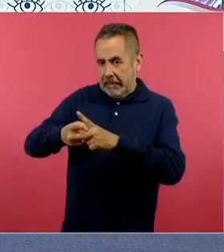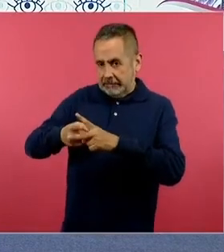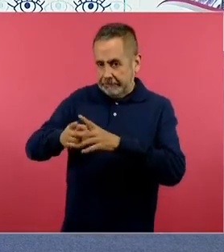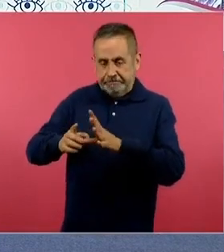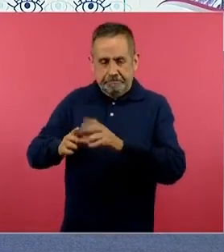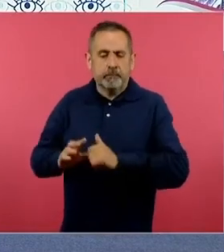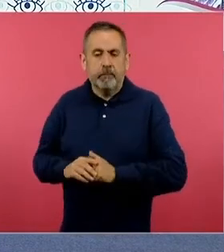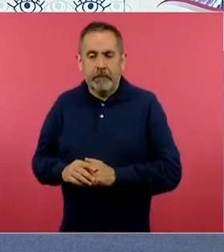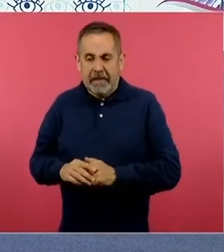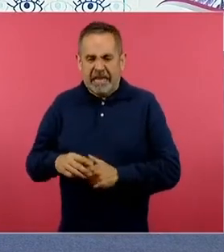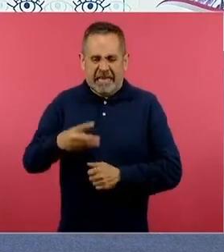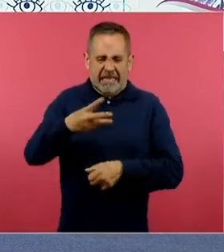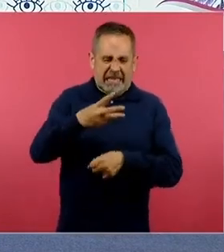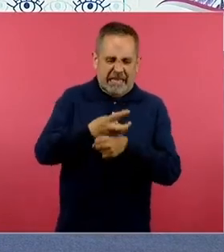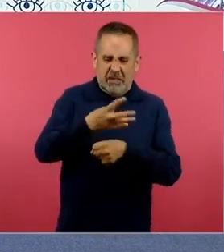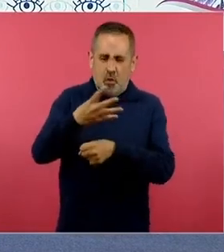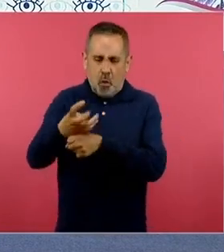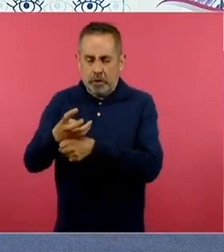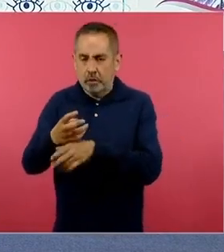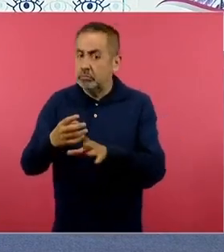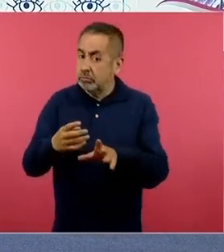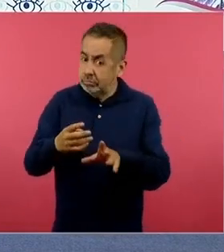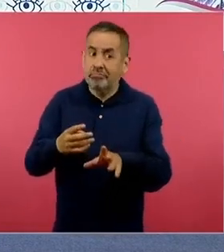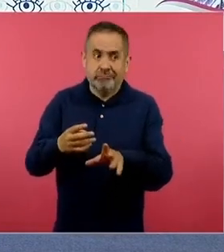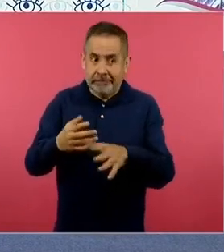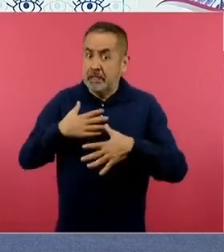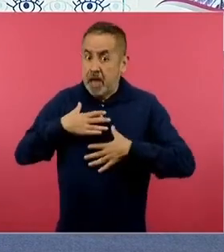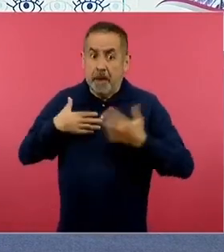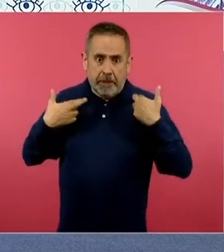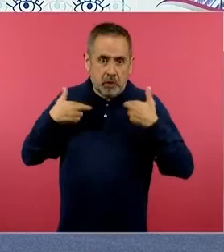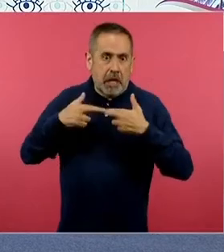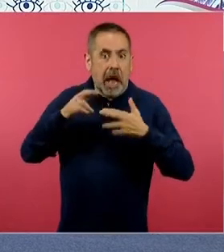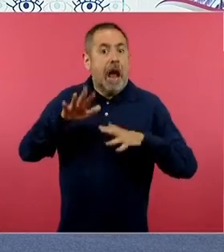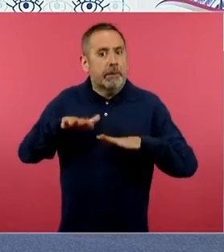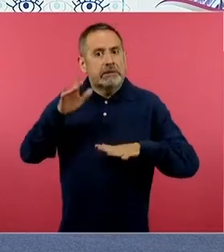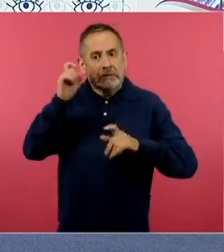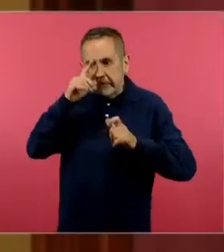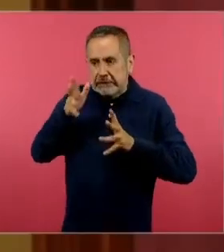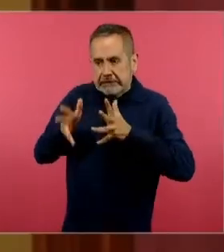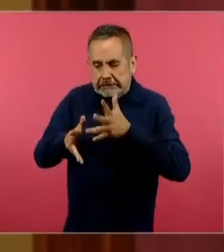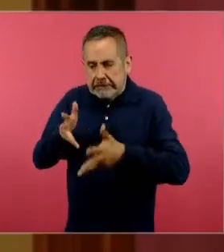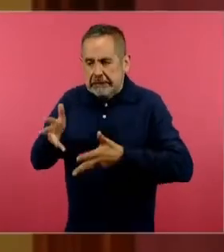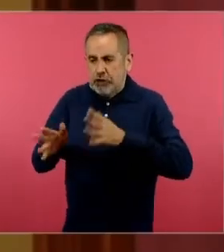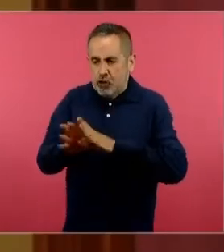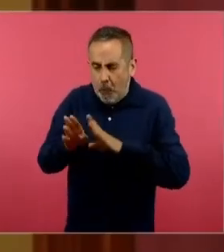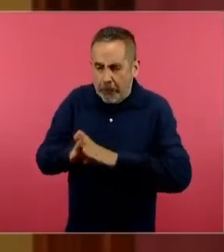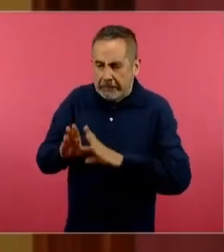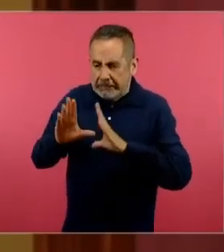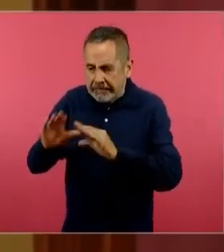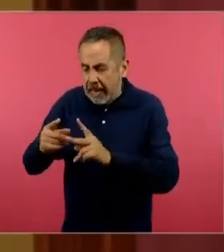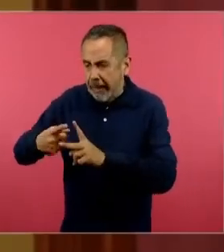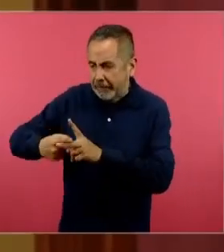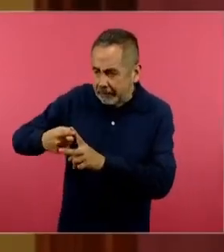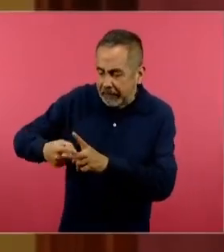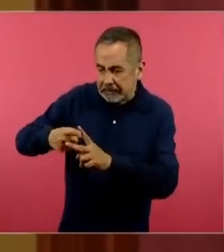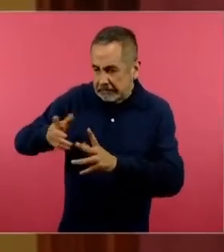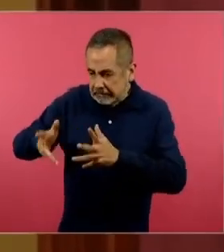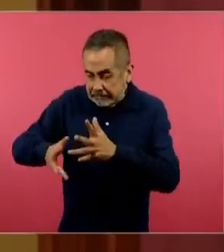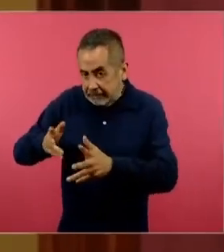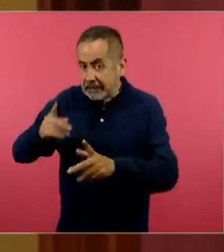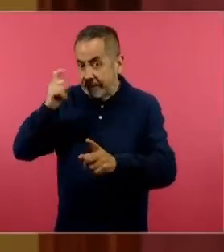tercero y cuarto, créanlo como docente, es un tema que nos cuesta bastante a veces a los maestros, obviamente porque